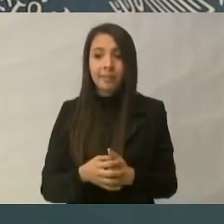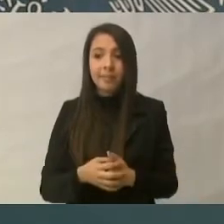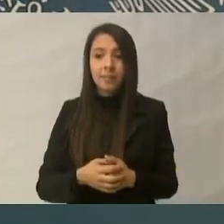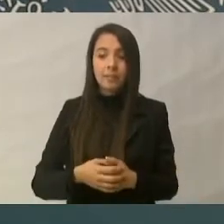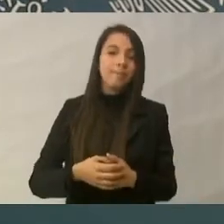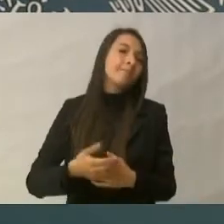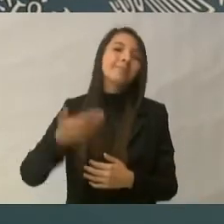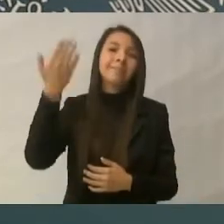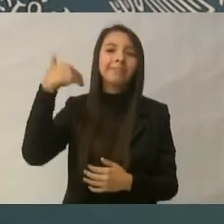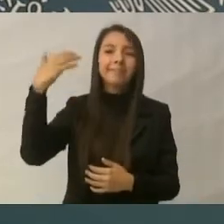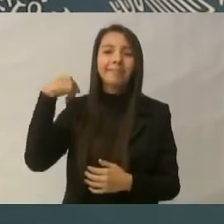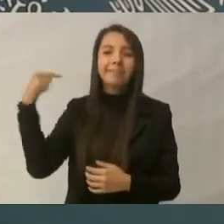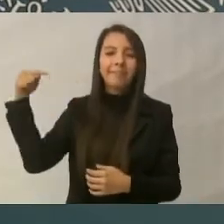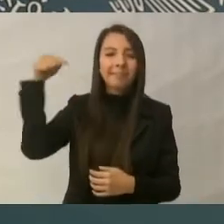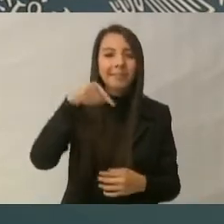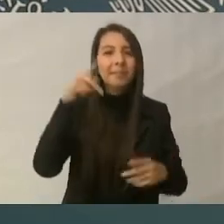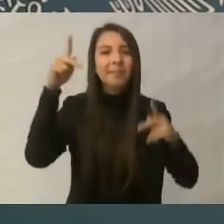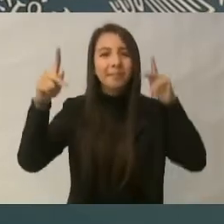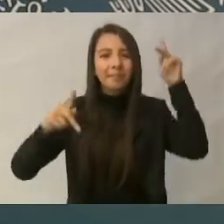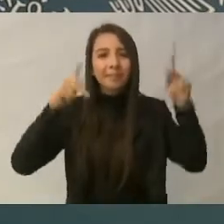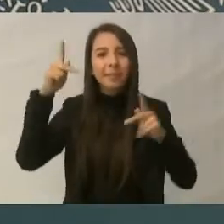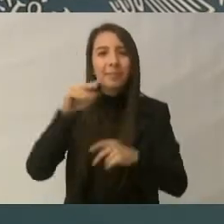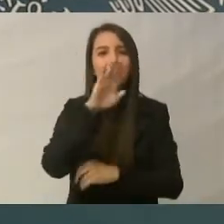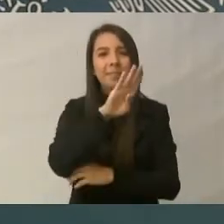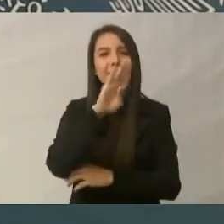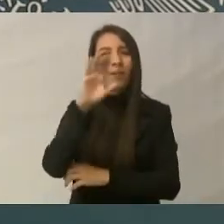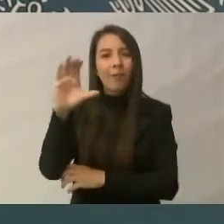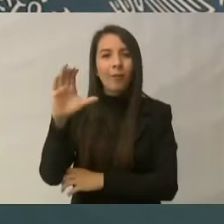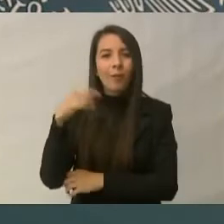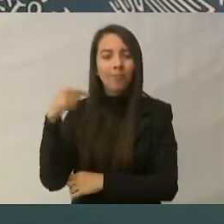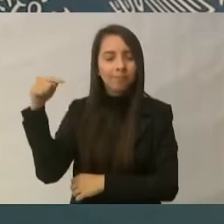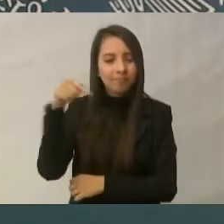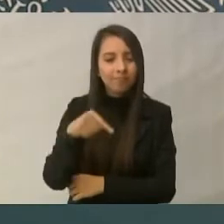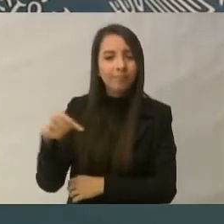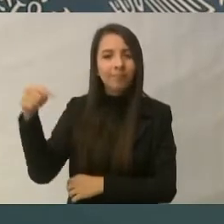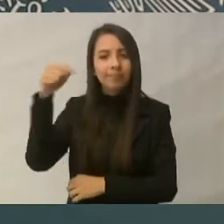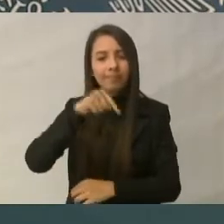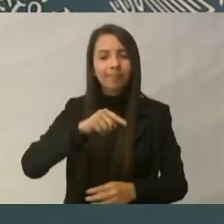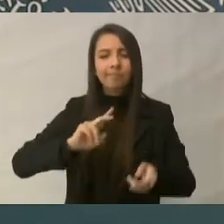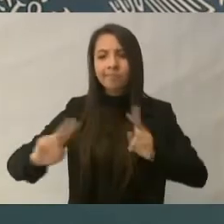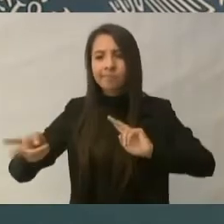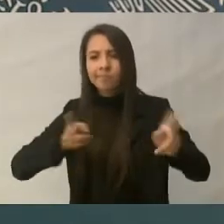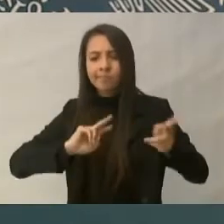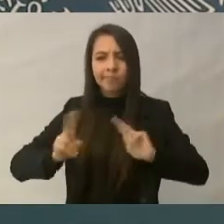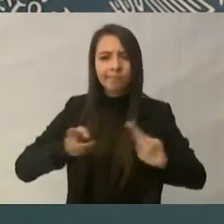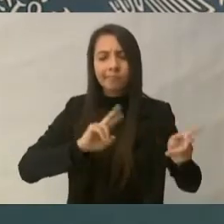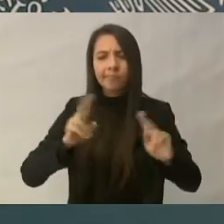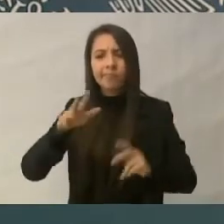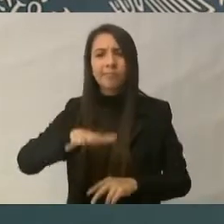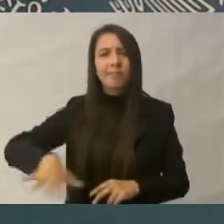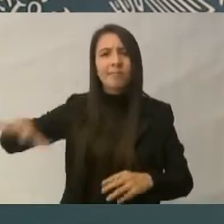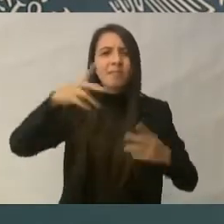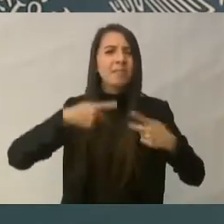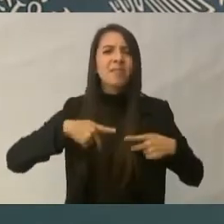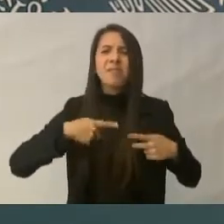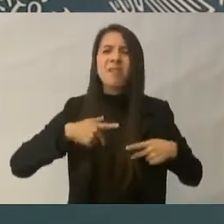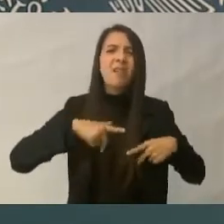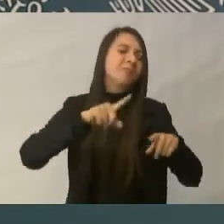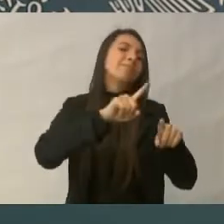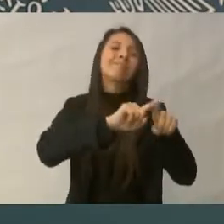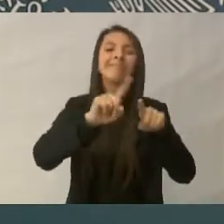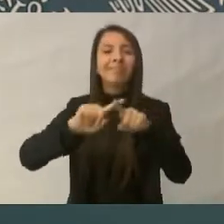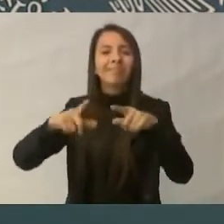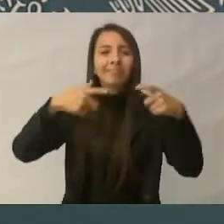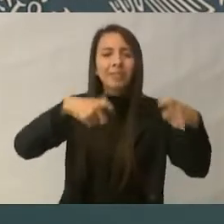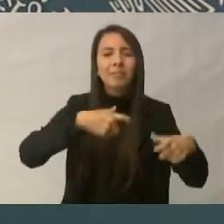visitábamos Baja California y hablábamos con toda la gente de todos los sectores, de todas las clases